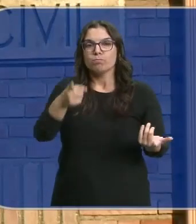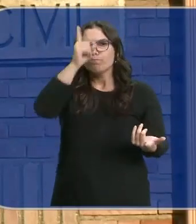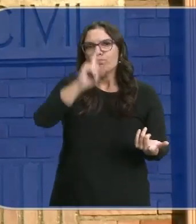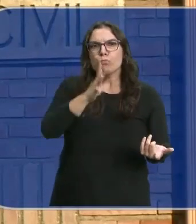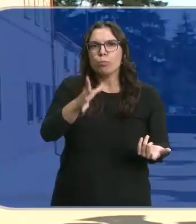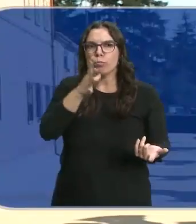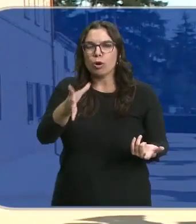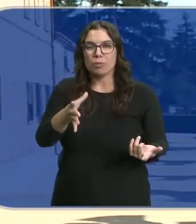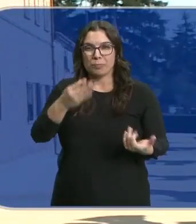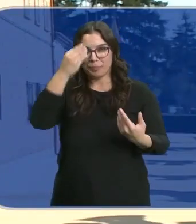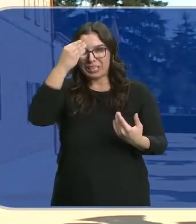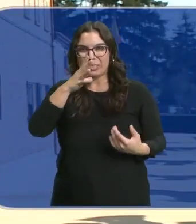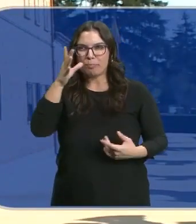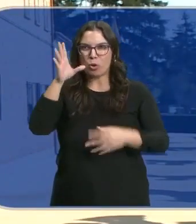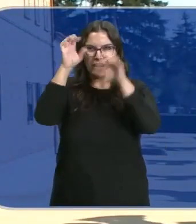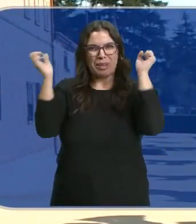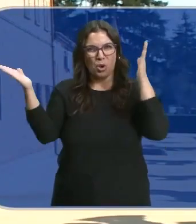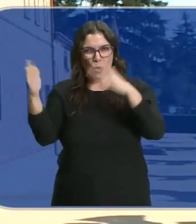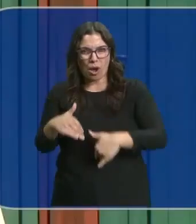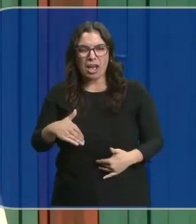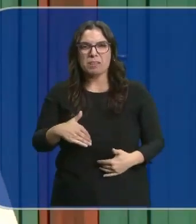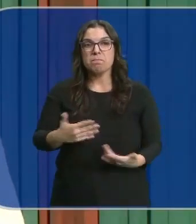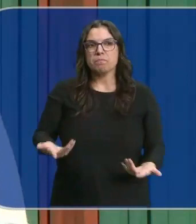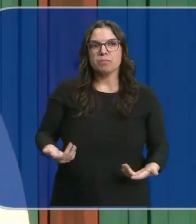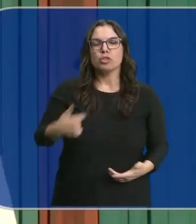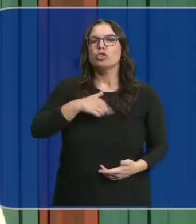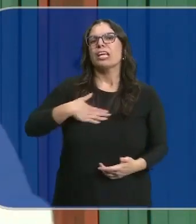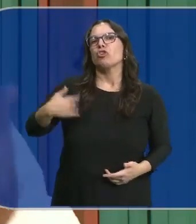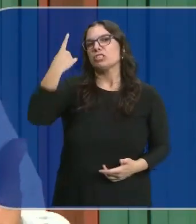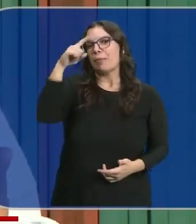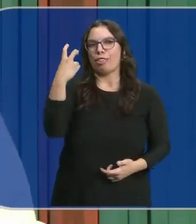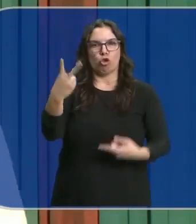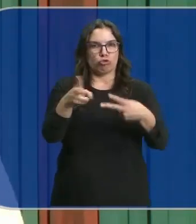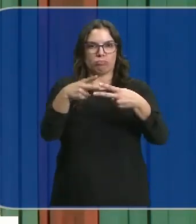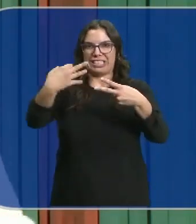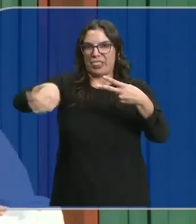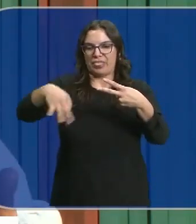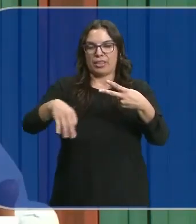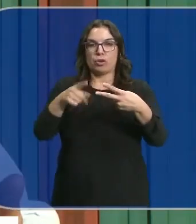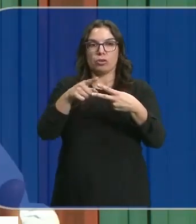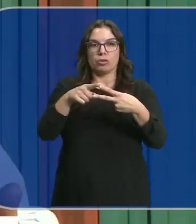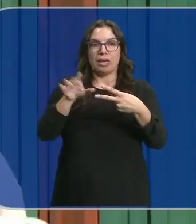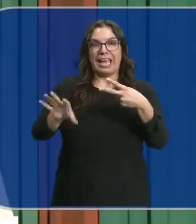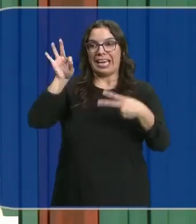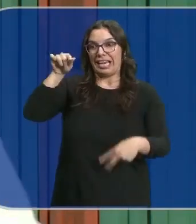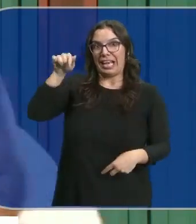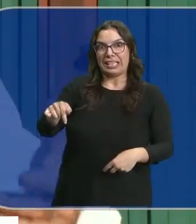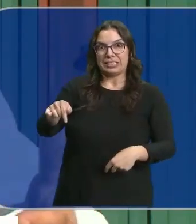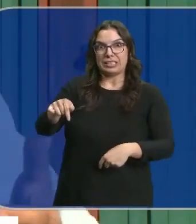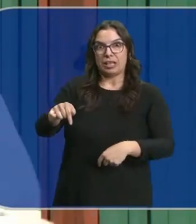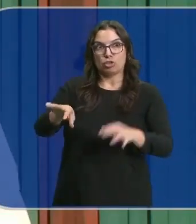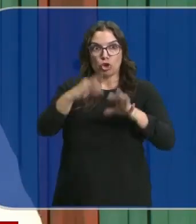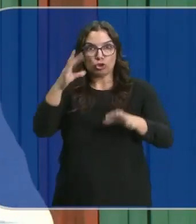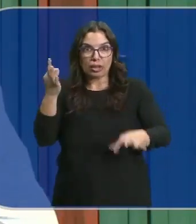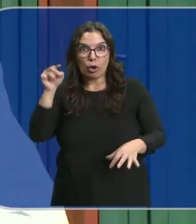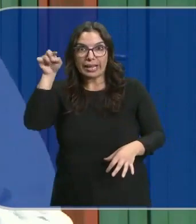por qué, pero no se creen que sea por falta de agentes. Entonces yo quiero saber dos cosas bien sencillas. ¿Por qué se ha elegido Villadiego? ¿Ha sido un